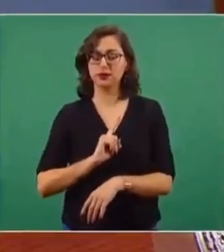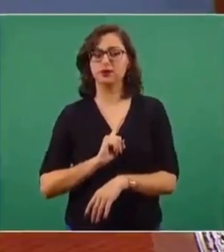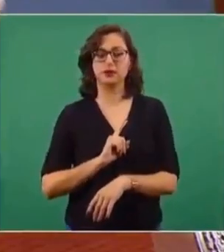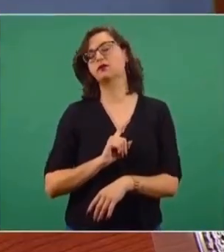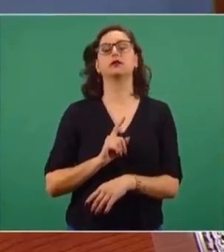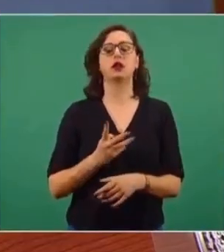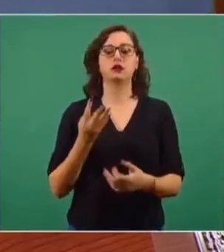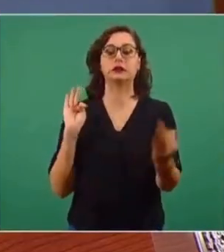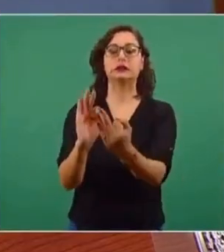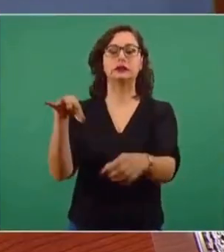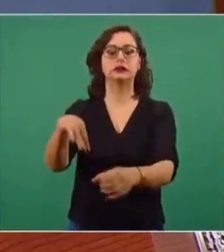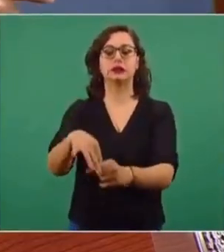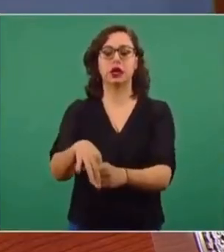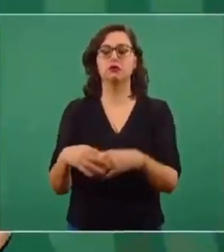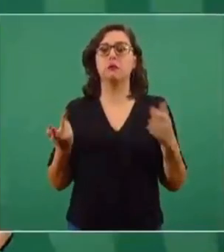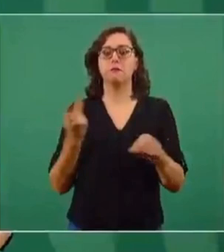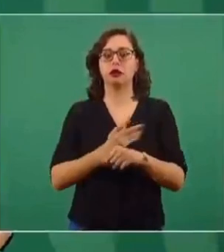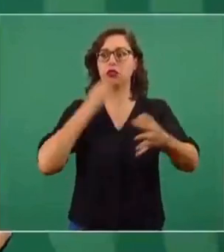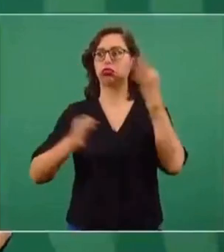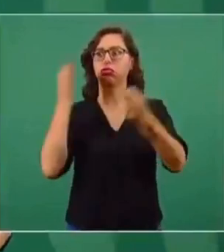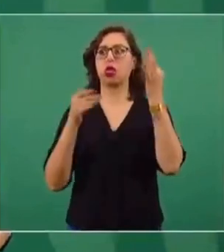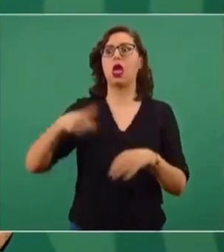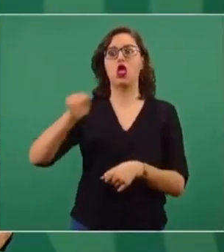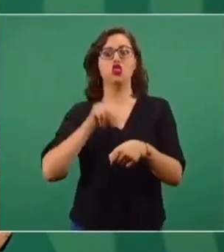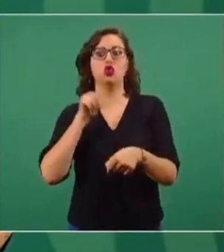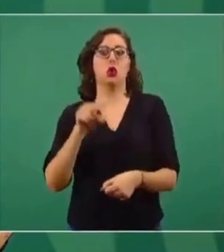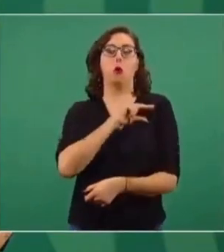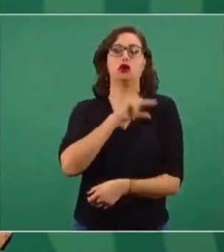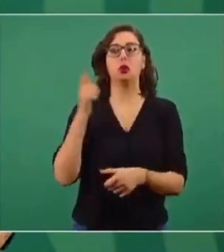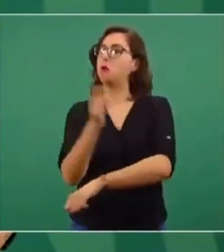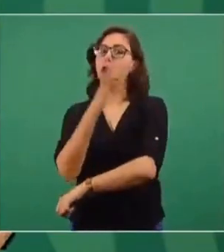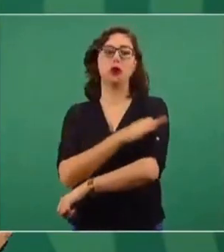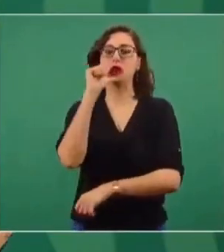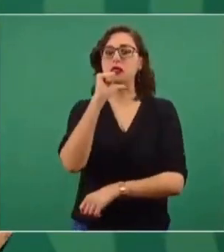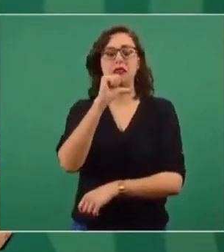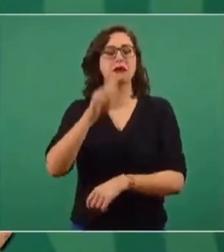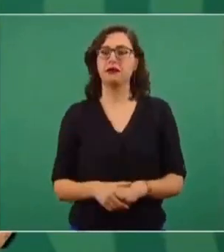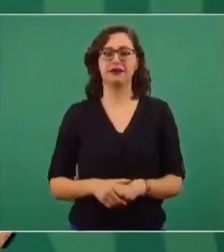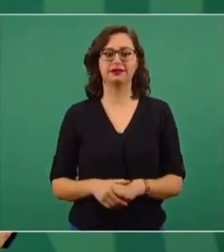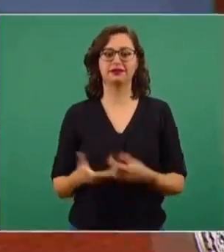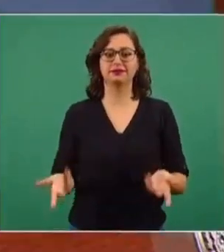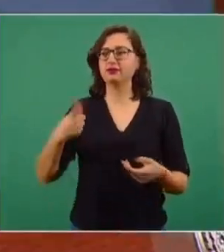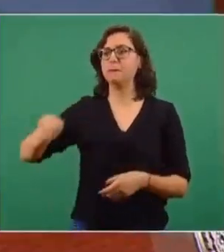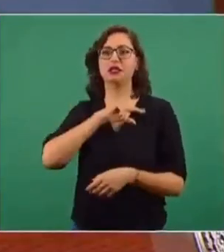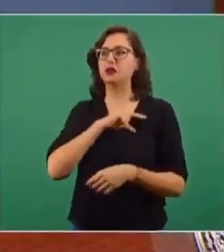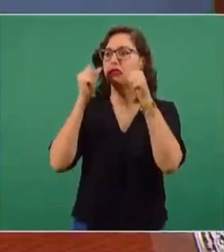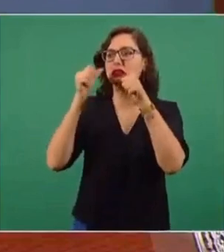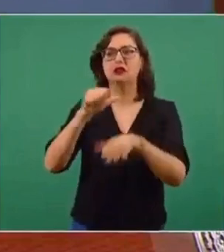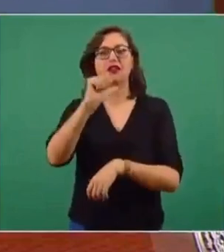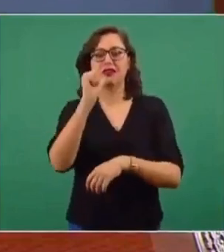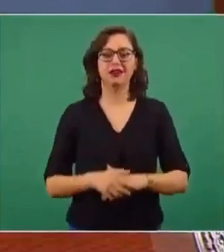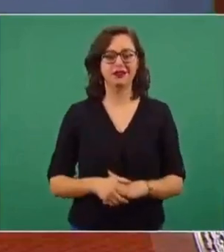Haciendo campaña para echarnos a los médicos encima, diciendo que no los vacunamos y a los médicos privados que no los vacunamos,